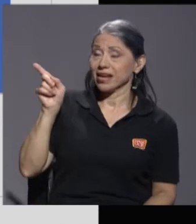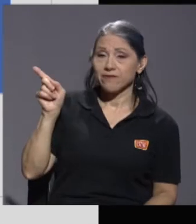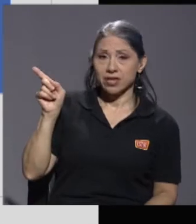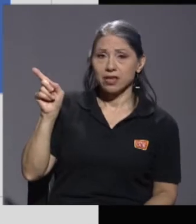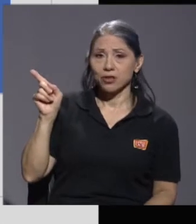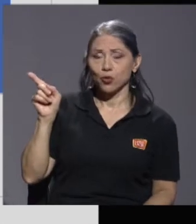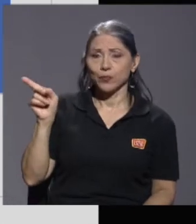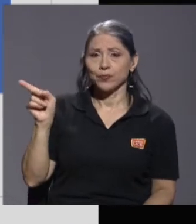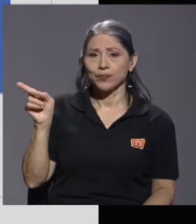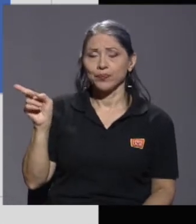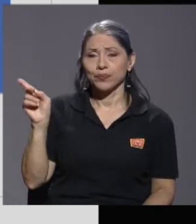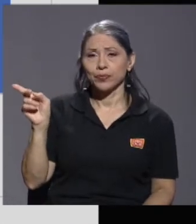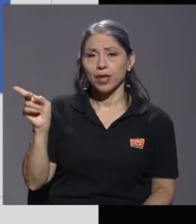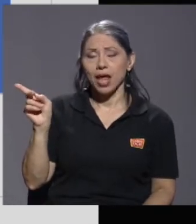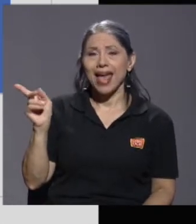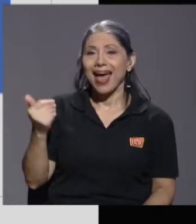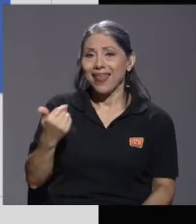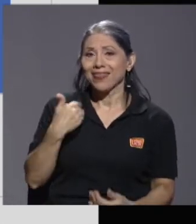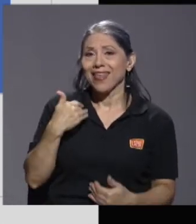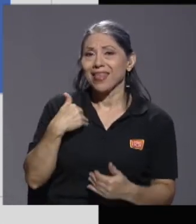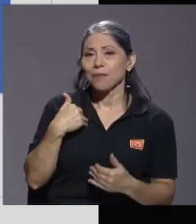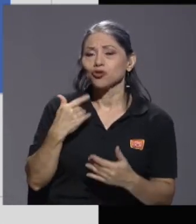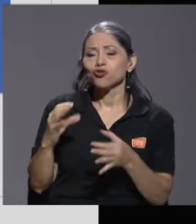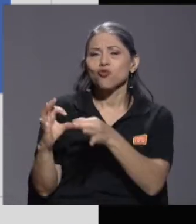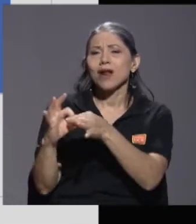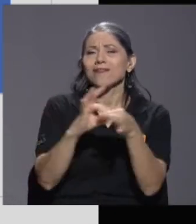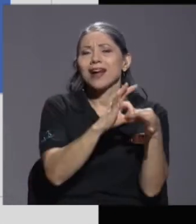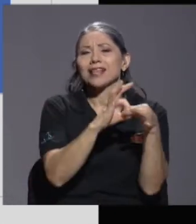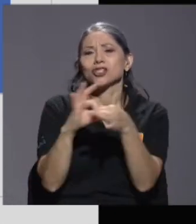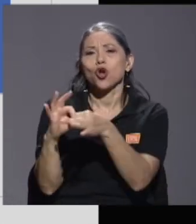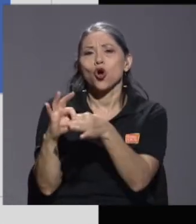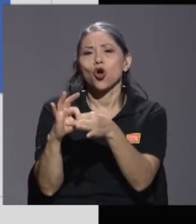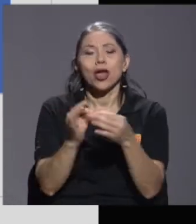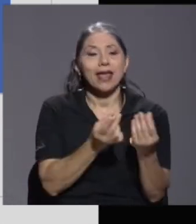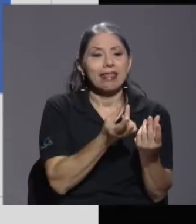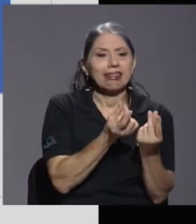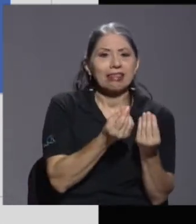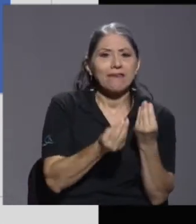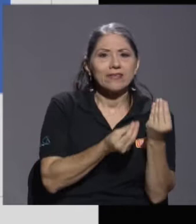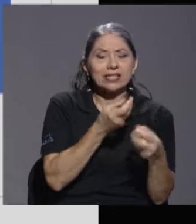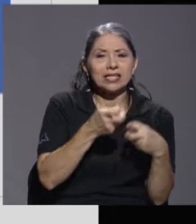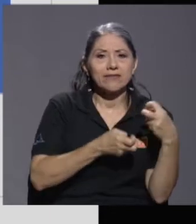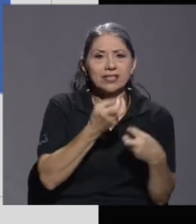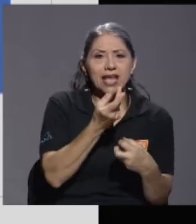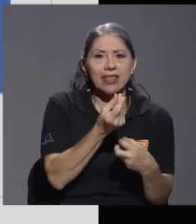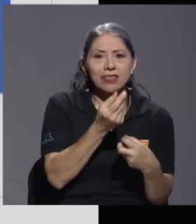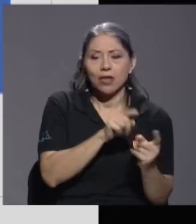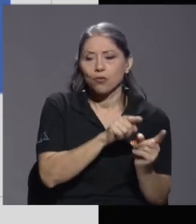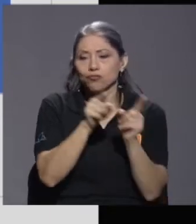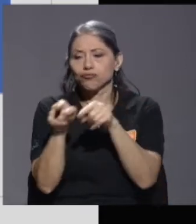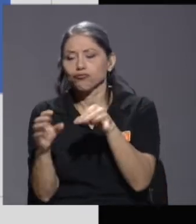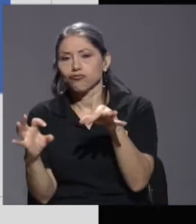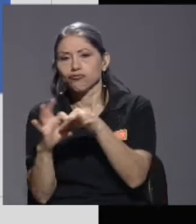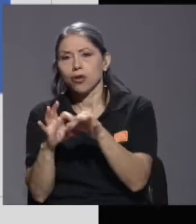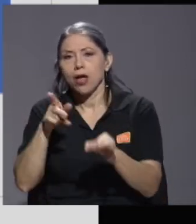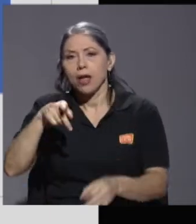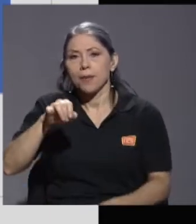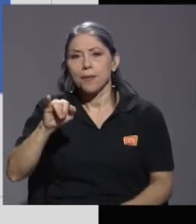la relación déficit fiscal PIB en el país y podemos observar,